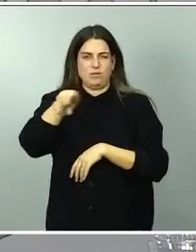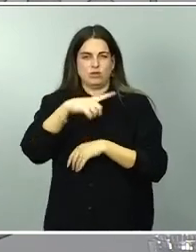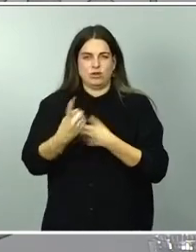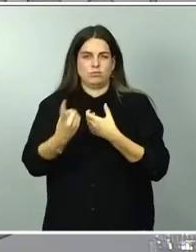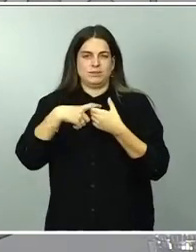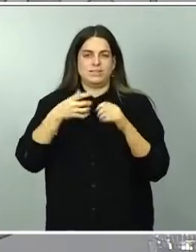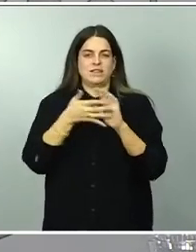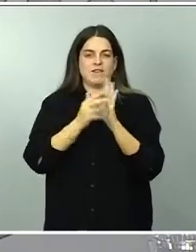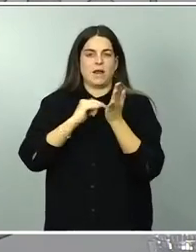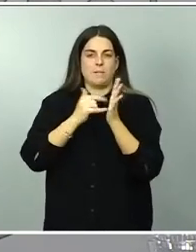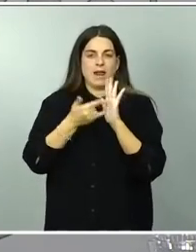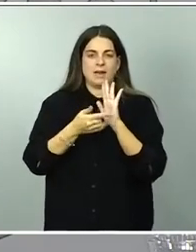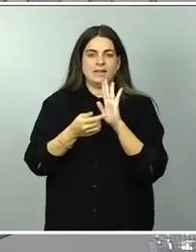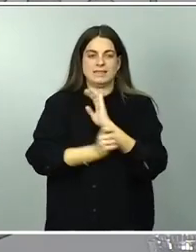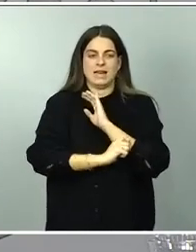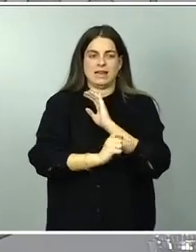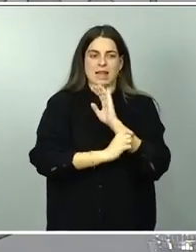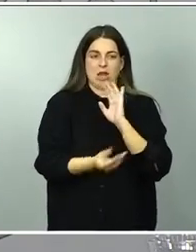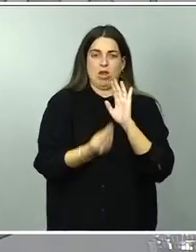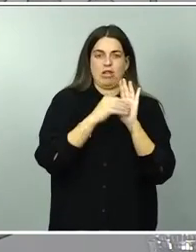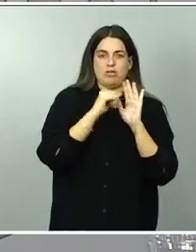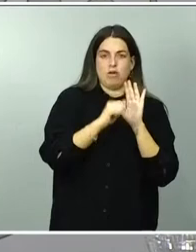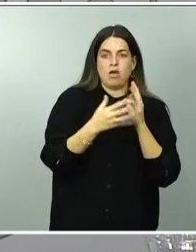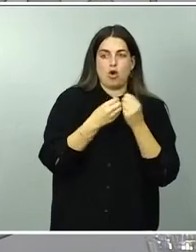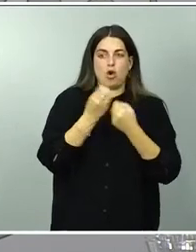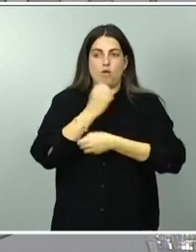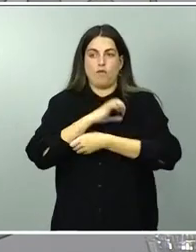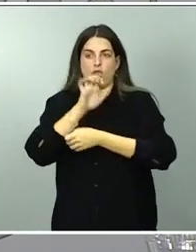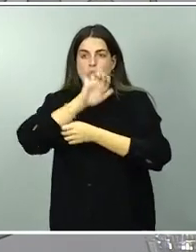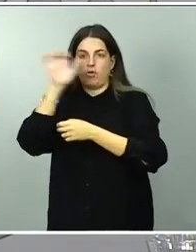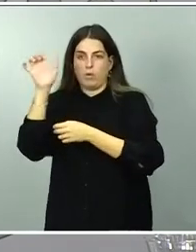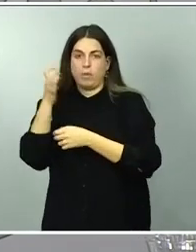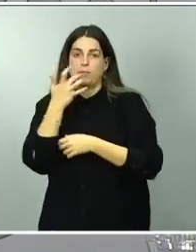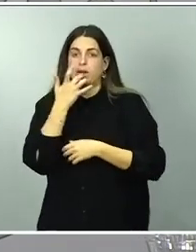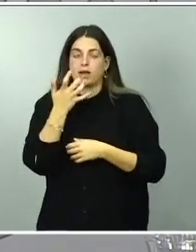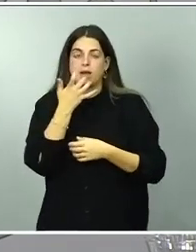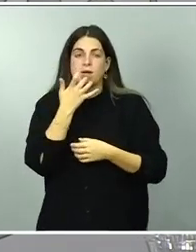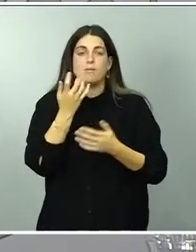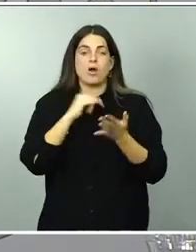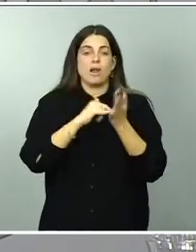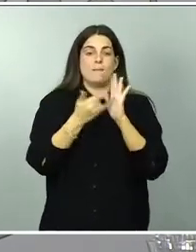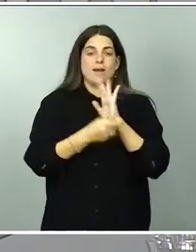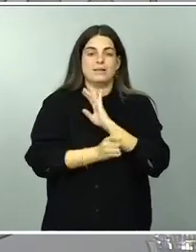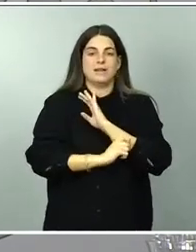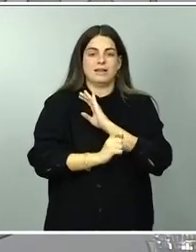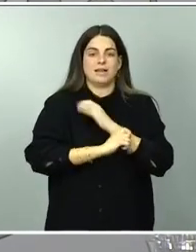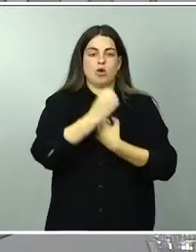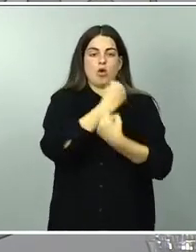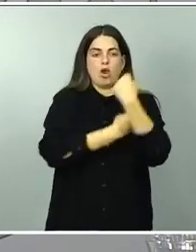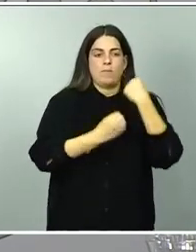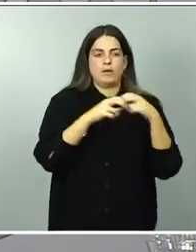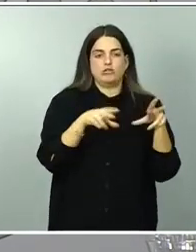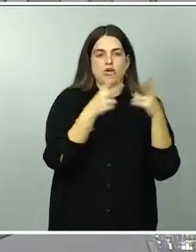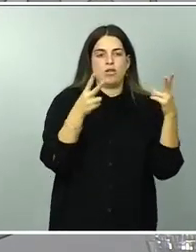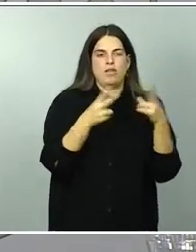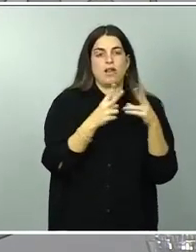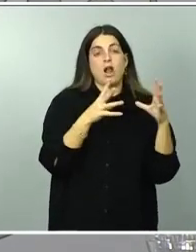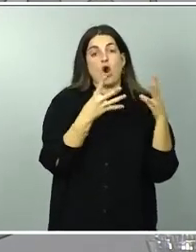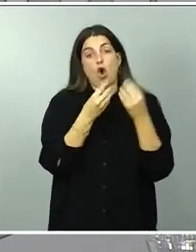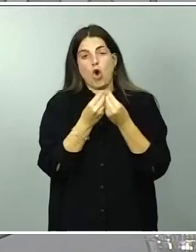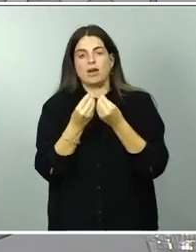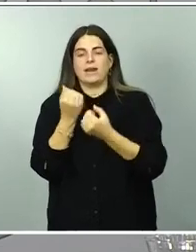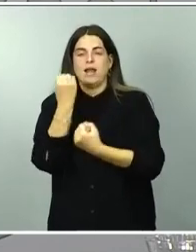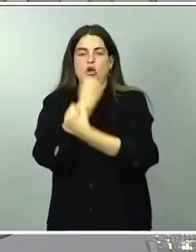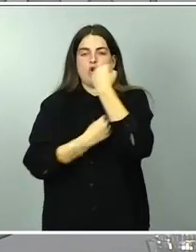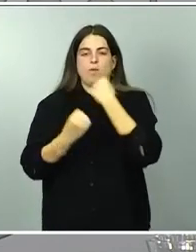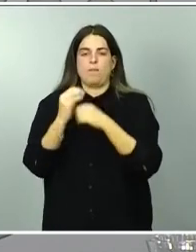estratégicos que vamos a desplegar con los fondos europeos, como es el plan estratégico de la economía social y la economía de los cuidados. Es un plan que